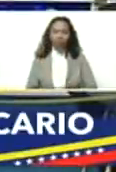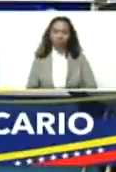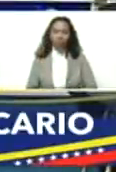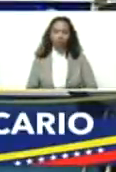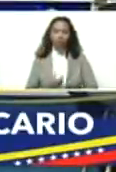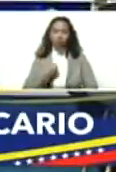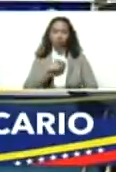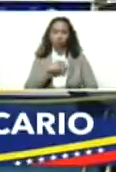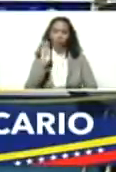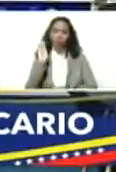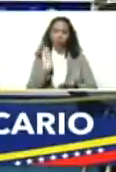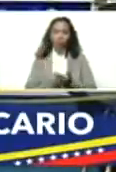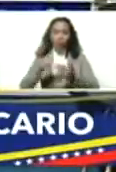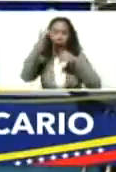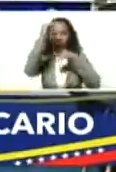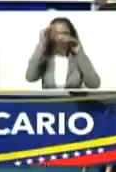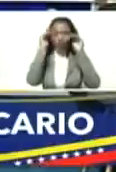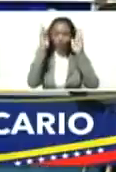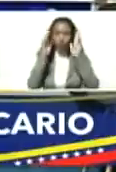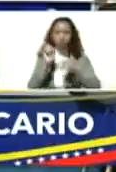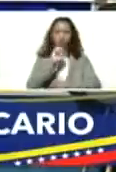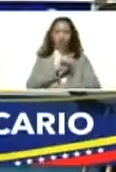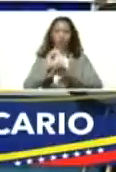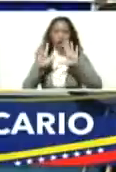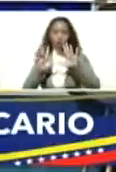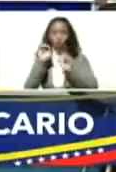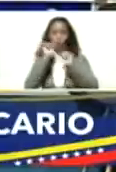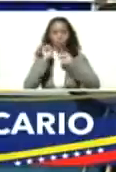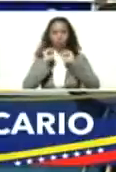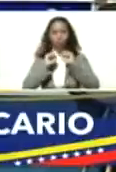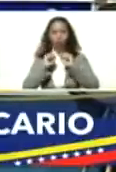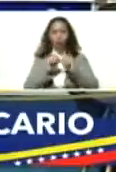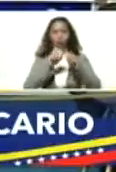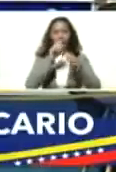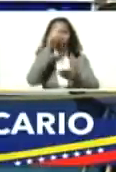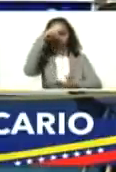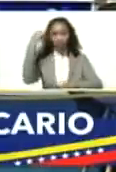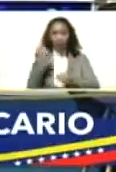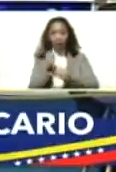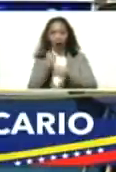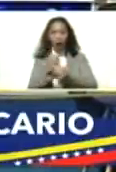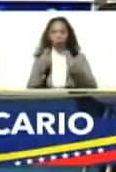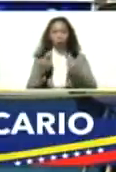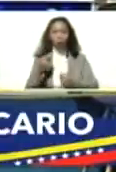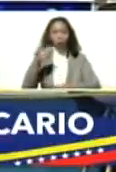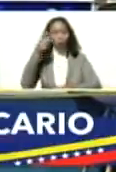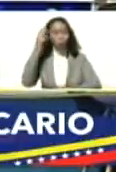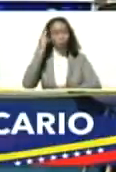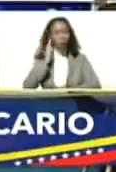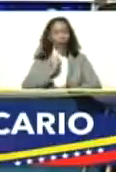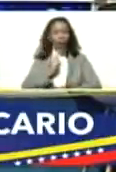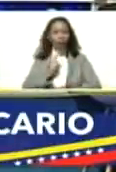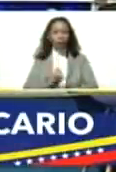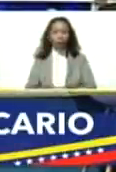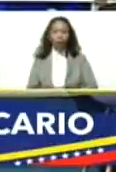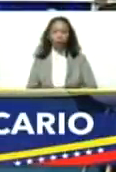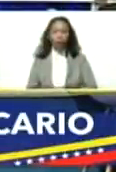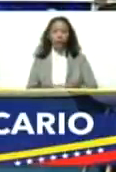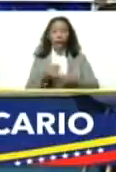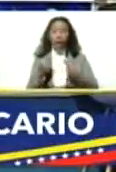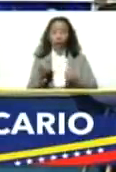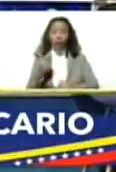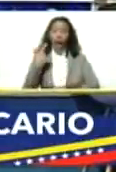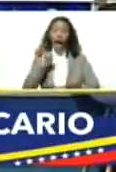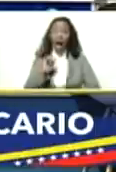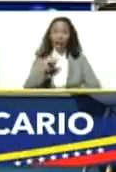hemos puesto nuestra atención en los 18 motores de la agenda económica bolivariana. La economía tiene